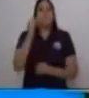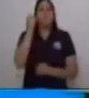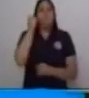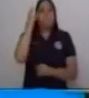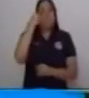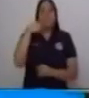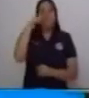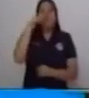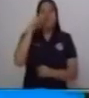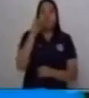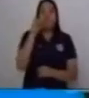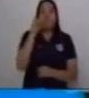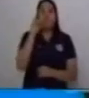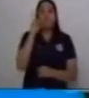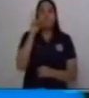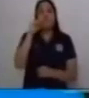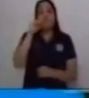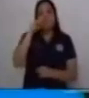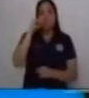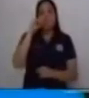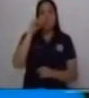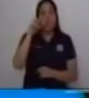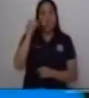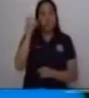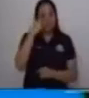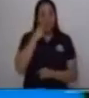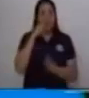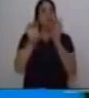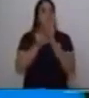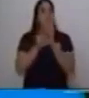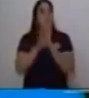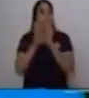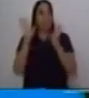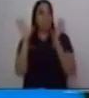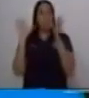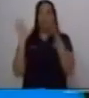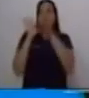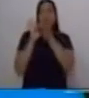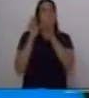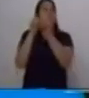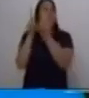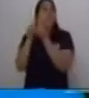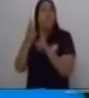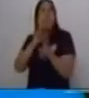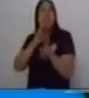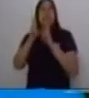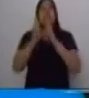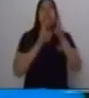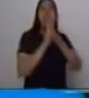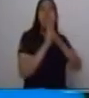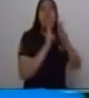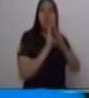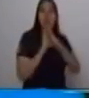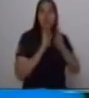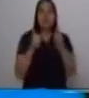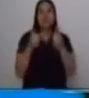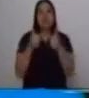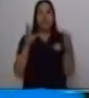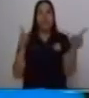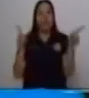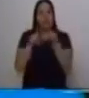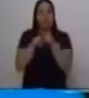conexiones como ejemplos tenemos bien bien ya ya unos otros tan pronto